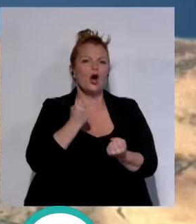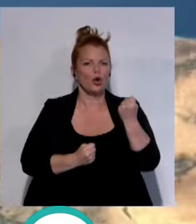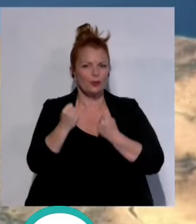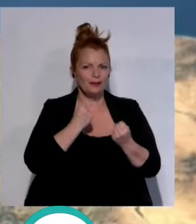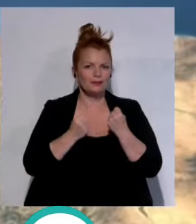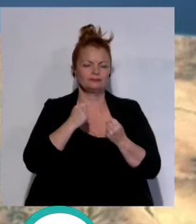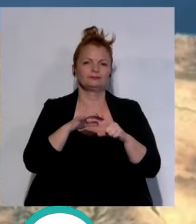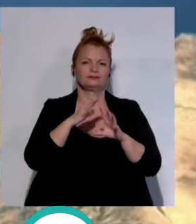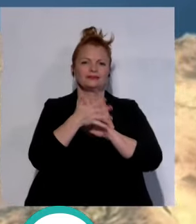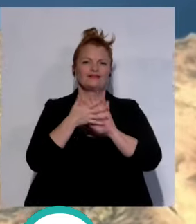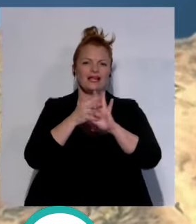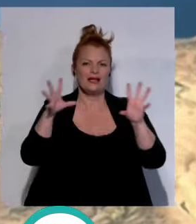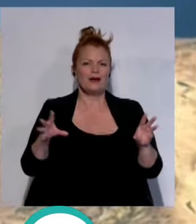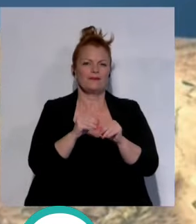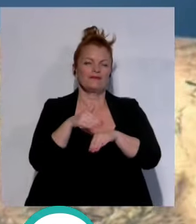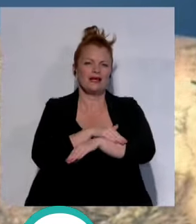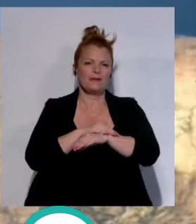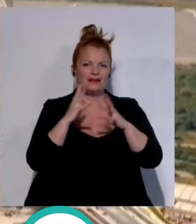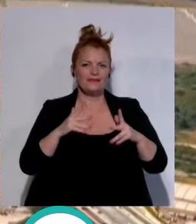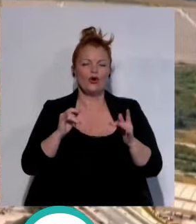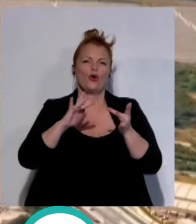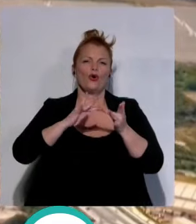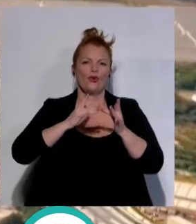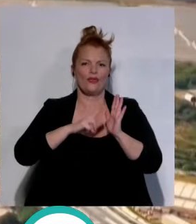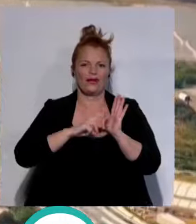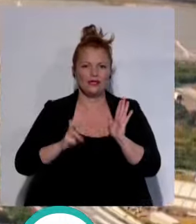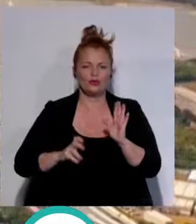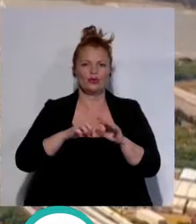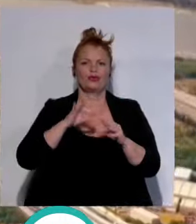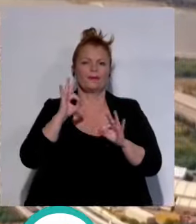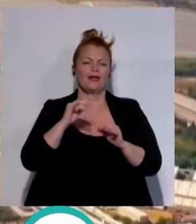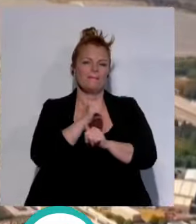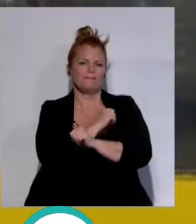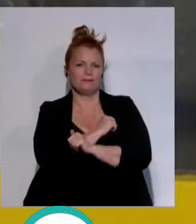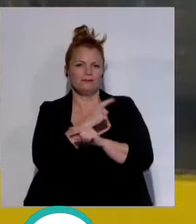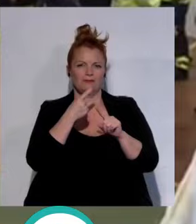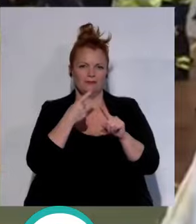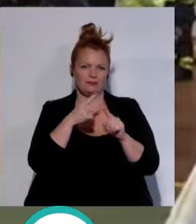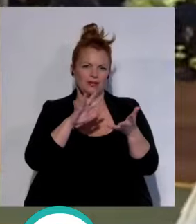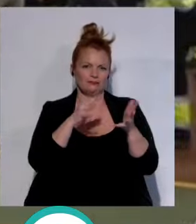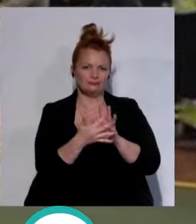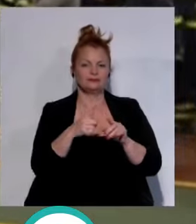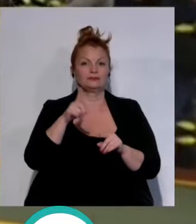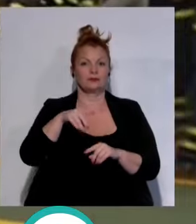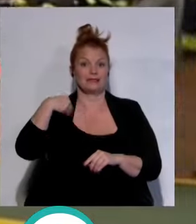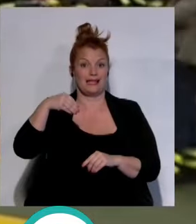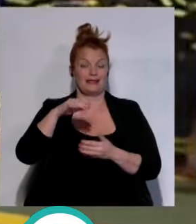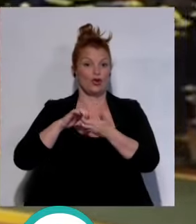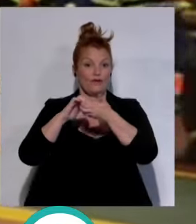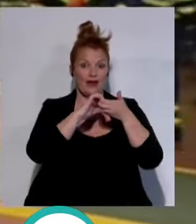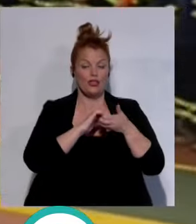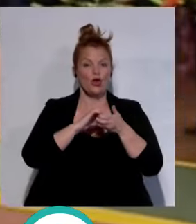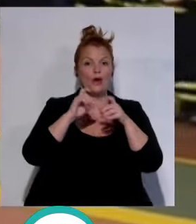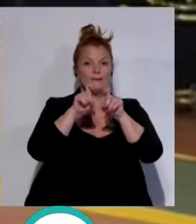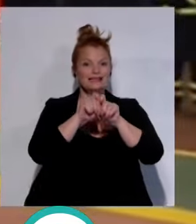hablado de simplificación administrativa o de digitalización o revolución pendiente. Por otra parte, el presidente de la Confederación Empresarial